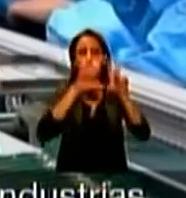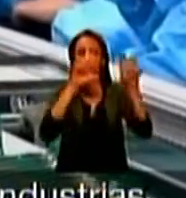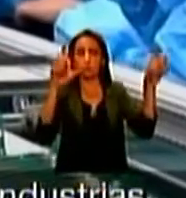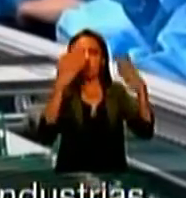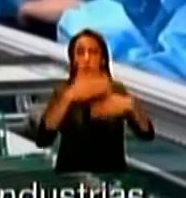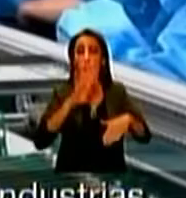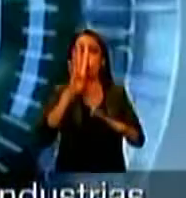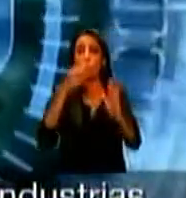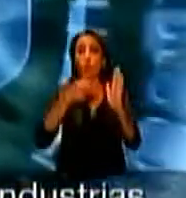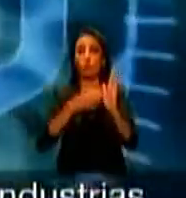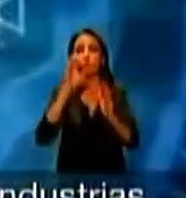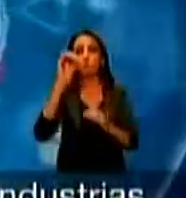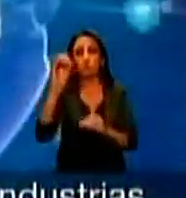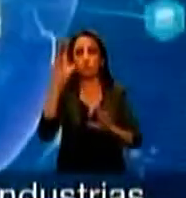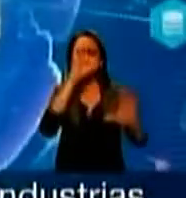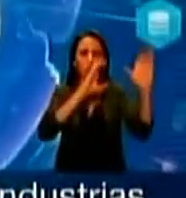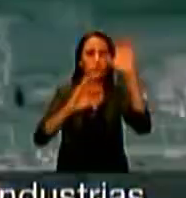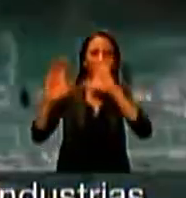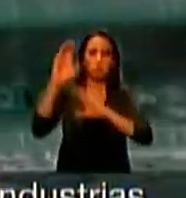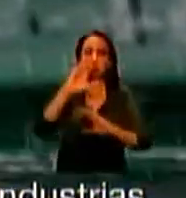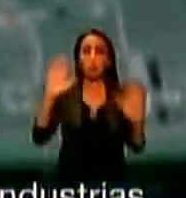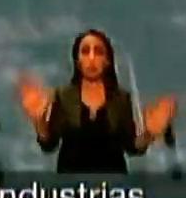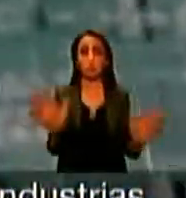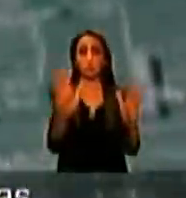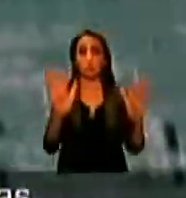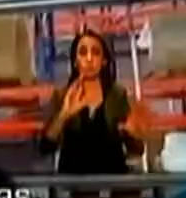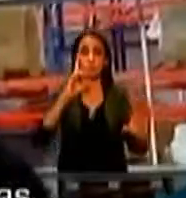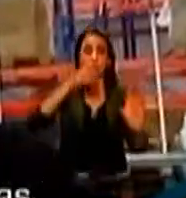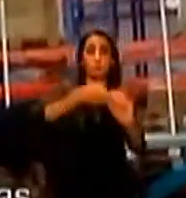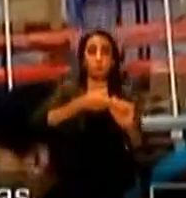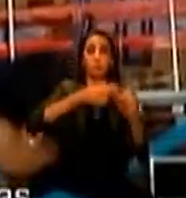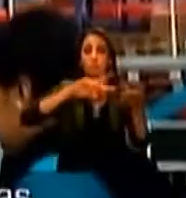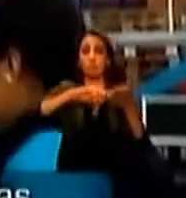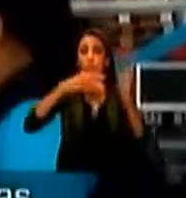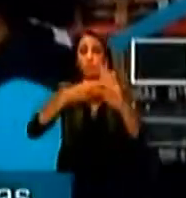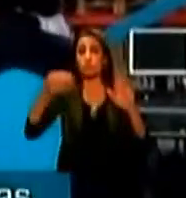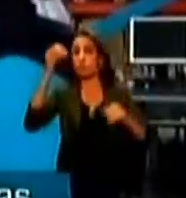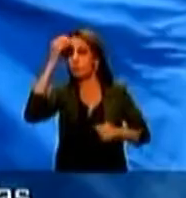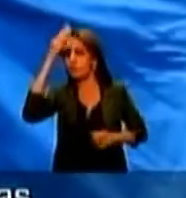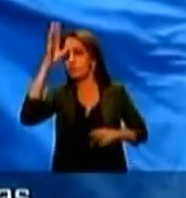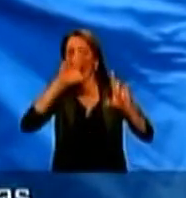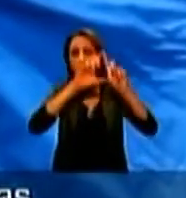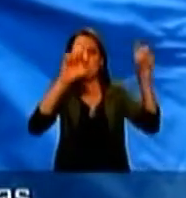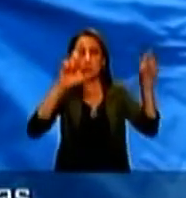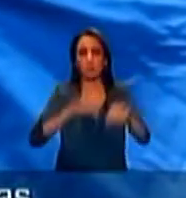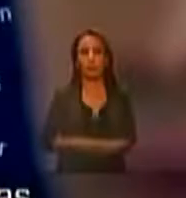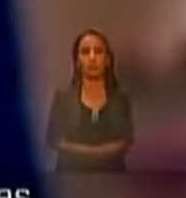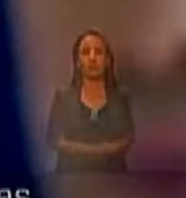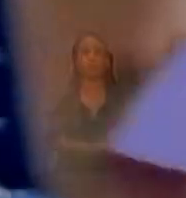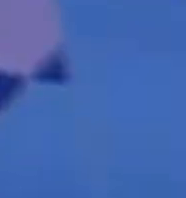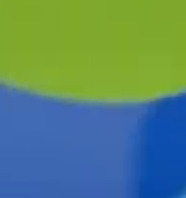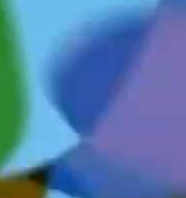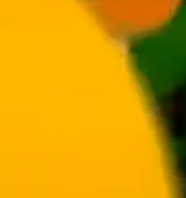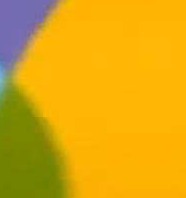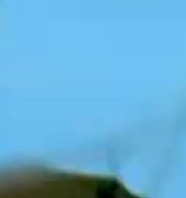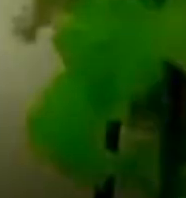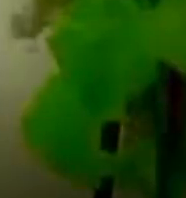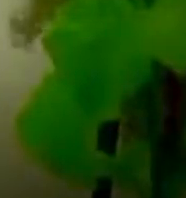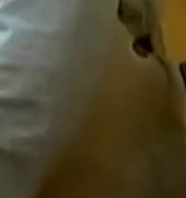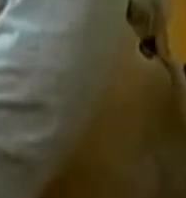Internacional Industrias 4.0 que busca motivar la incorporación de tecnología inteligente en las empresas nacionales.